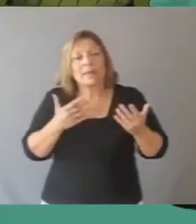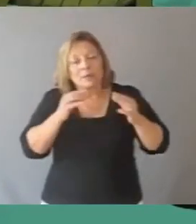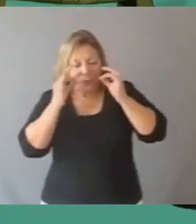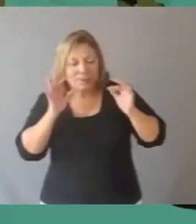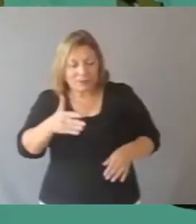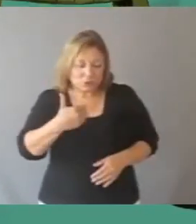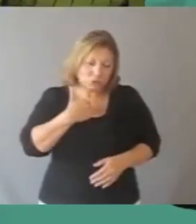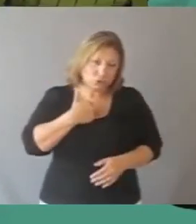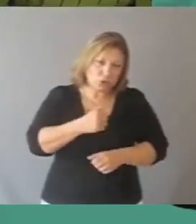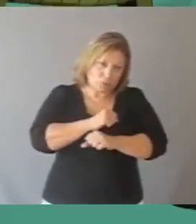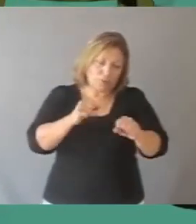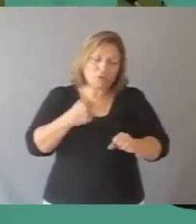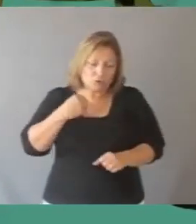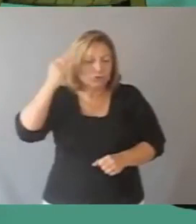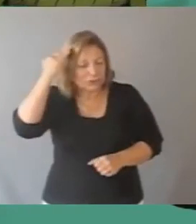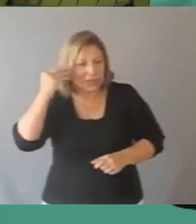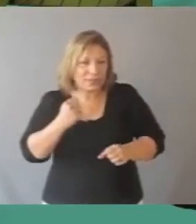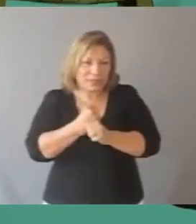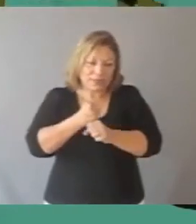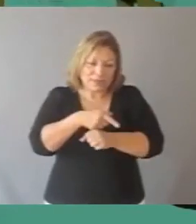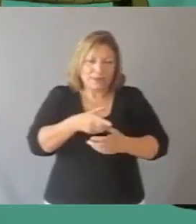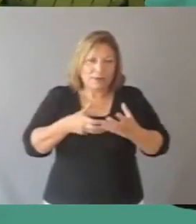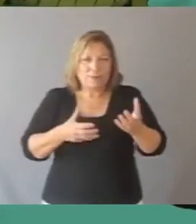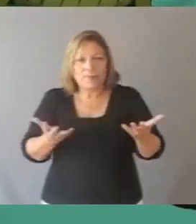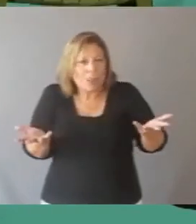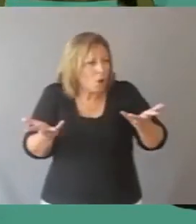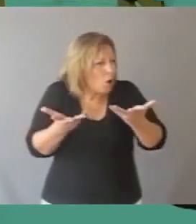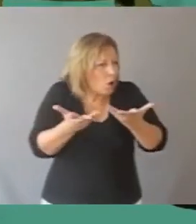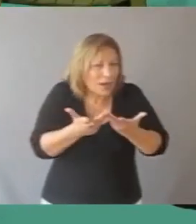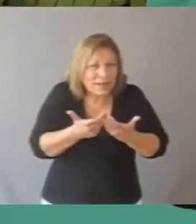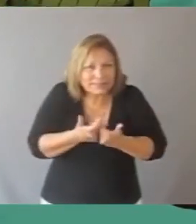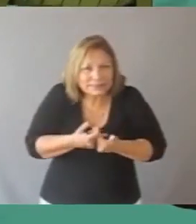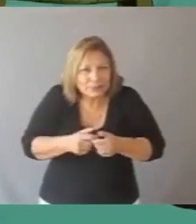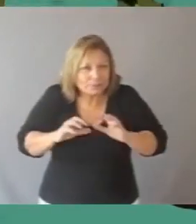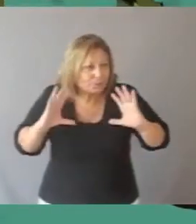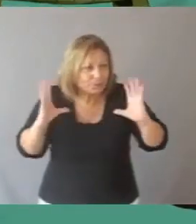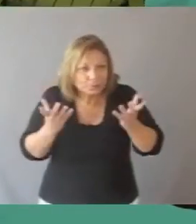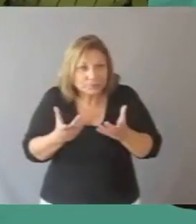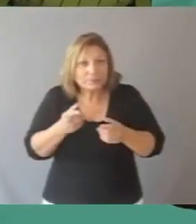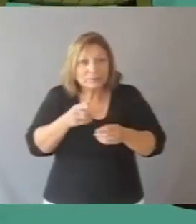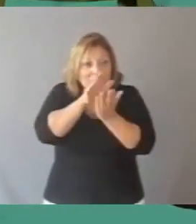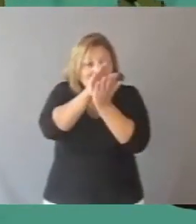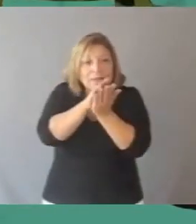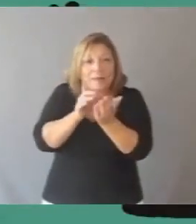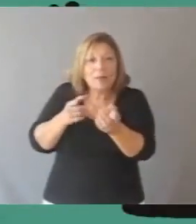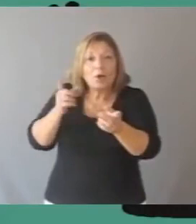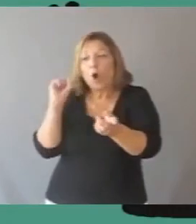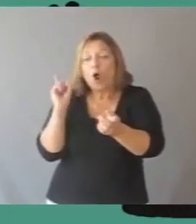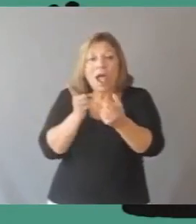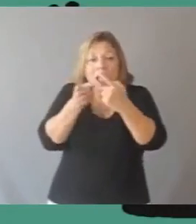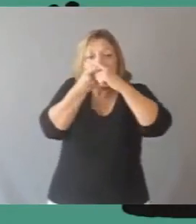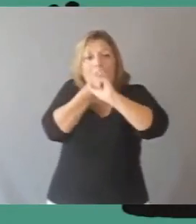orgullo. Yo lo haré reventar, yo sé hacer eso. Organizaron entonces el viaje. Los yacarés se ataron